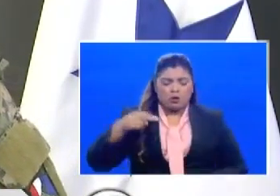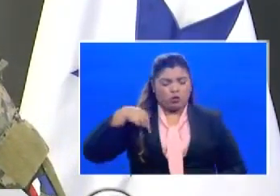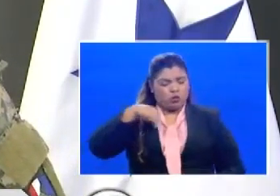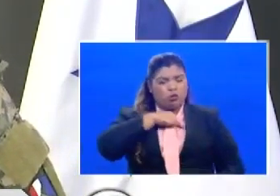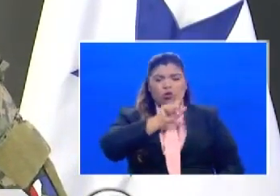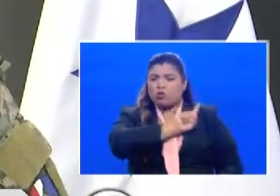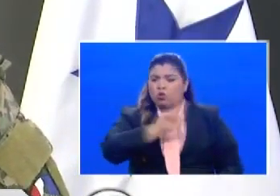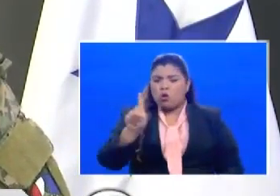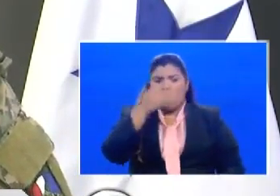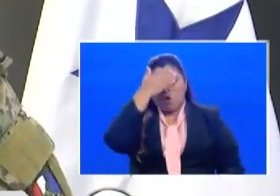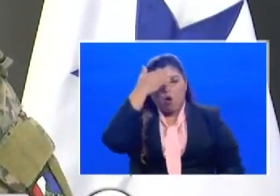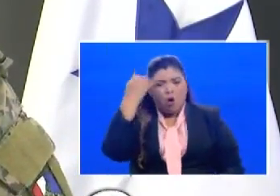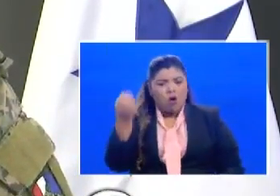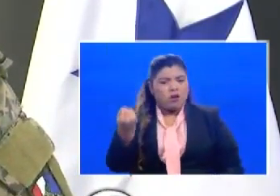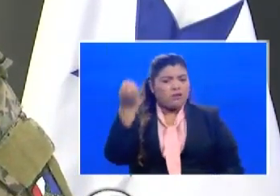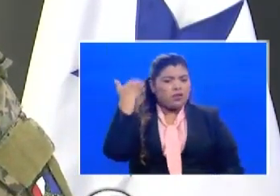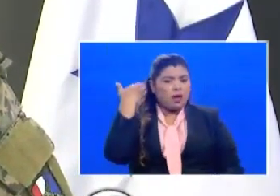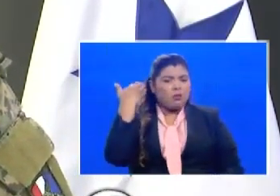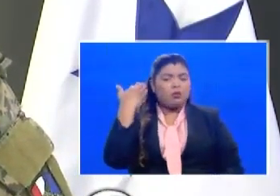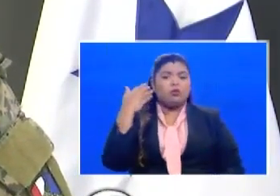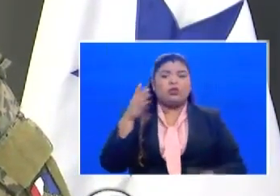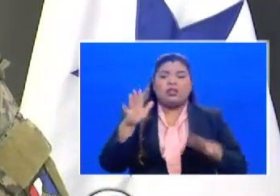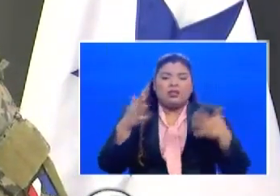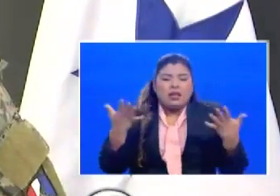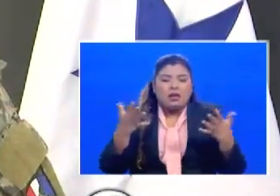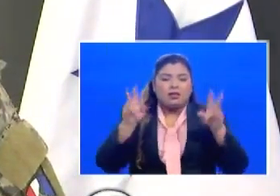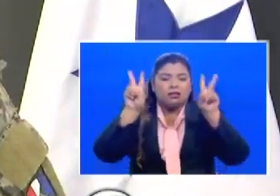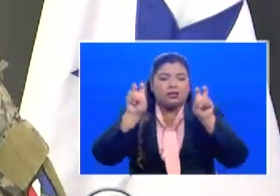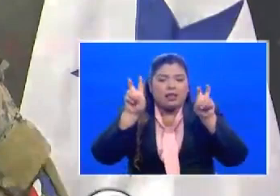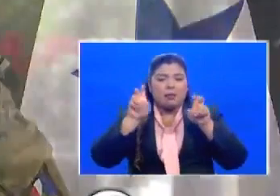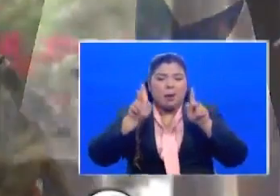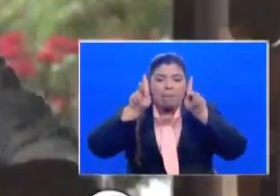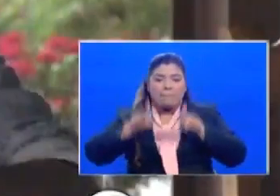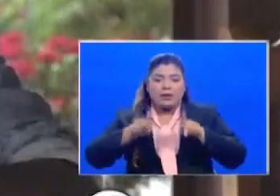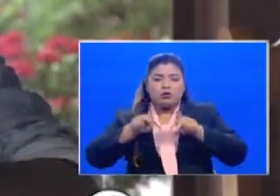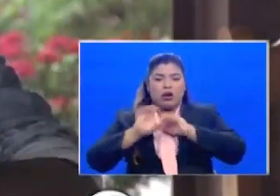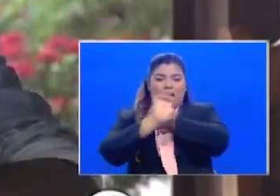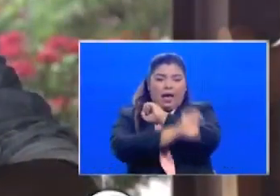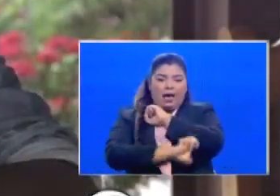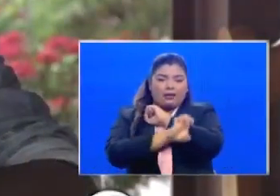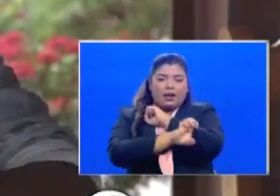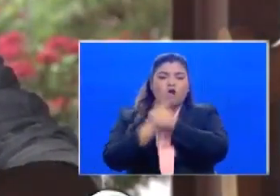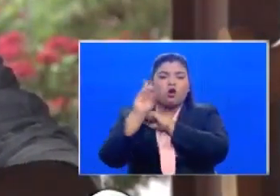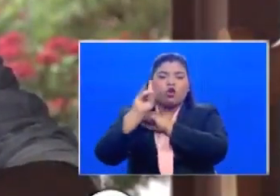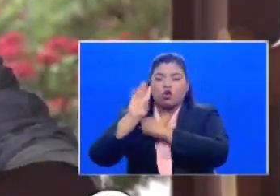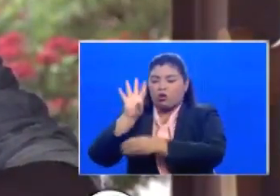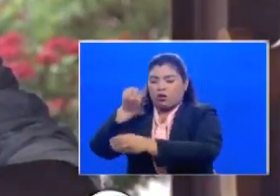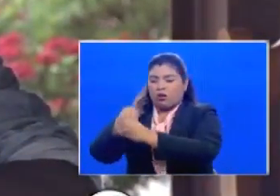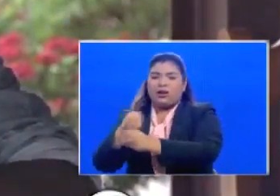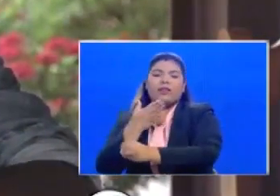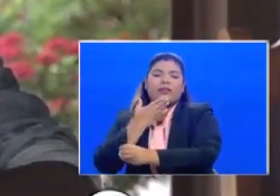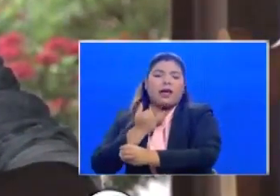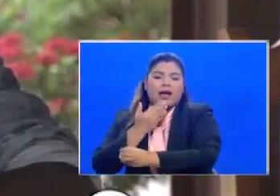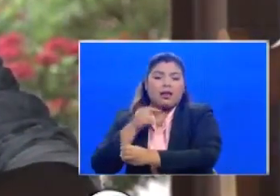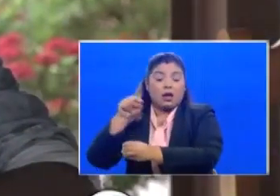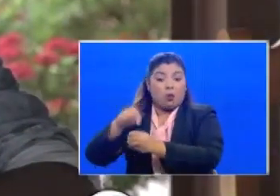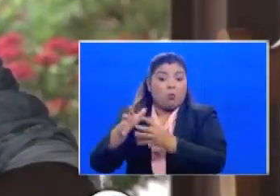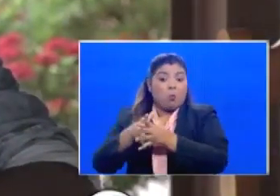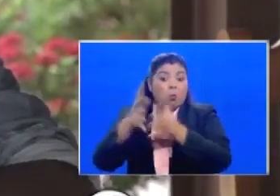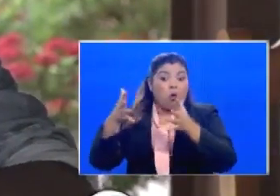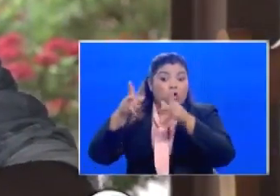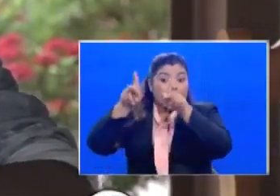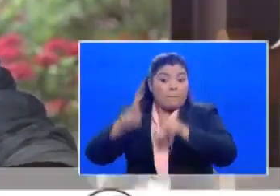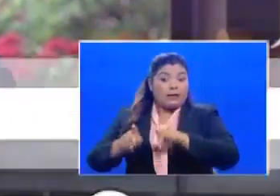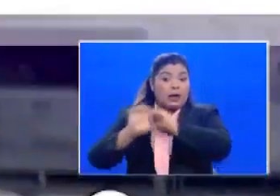la situación con los migrantes que se encuentran varados en el Darién no solo por un tema humanitario sino por la